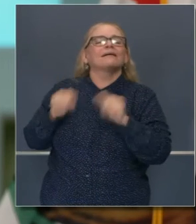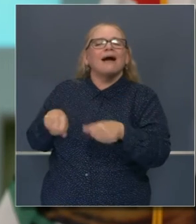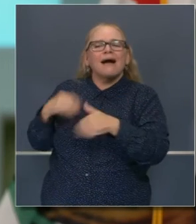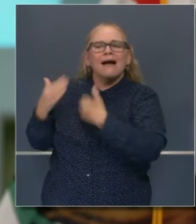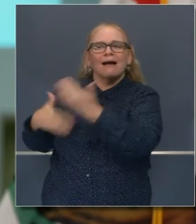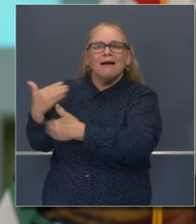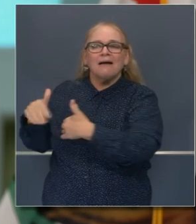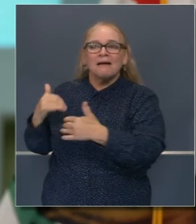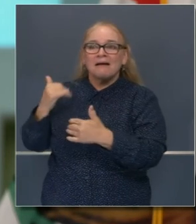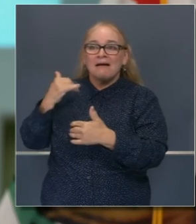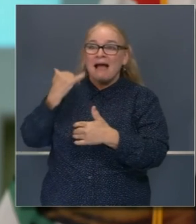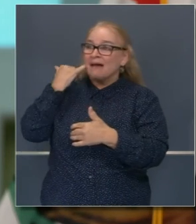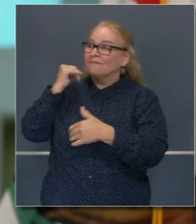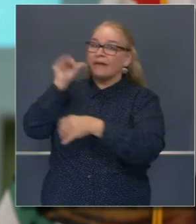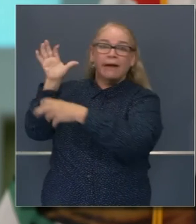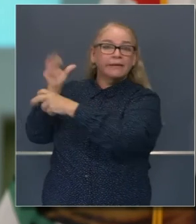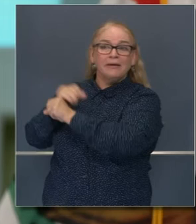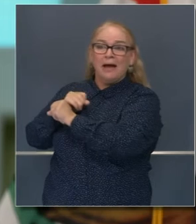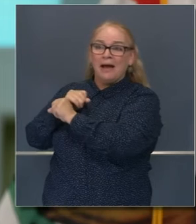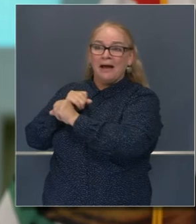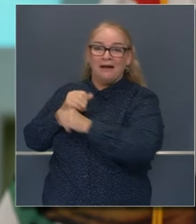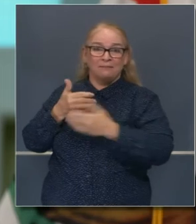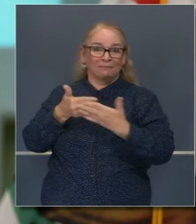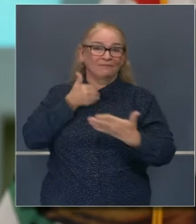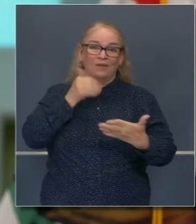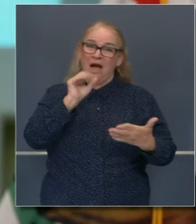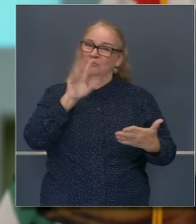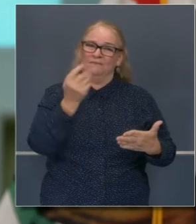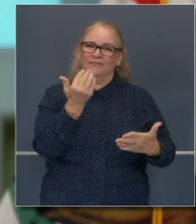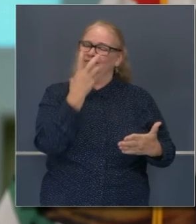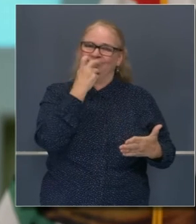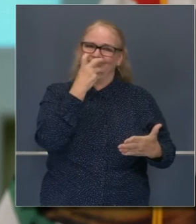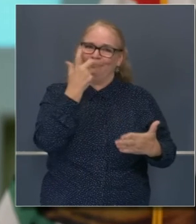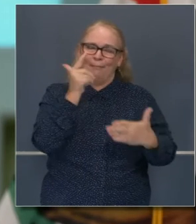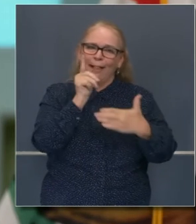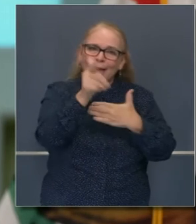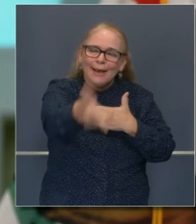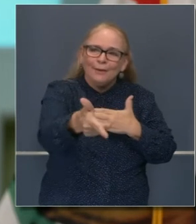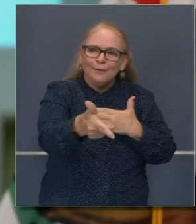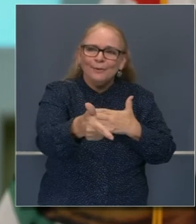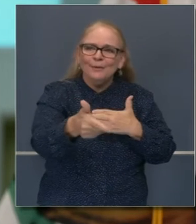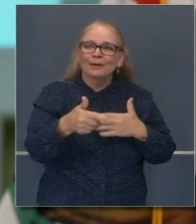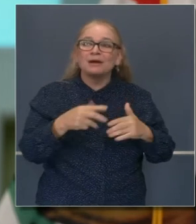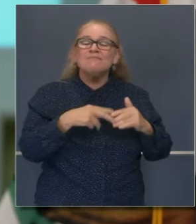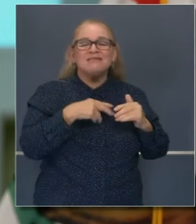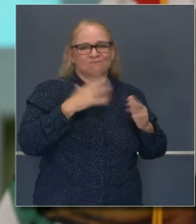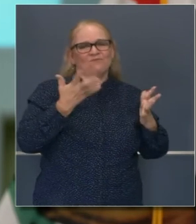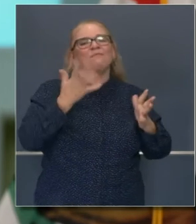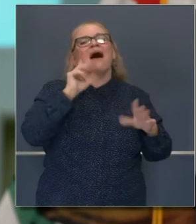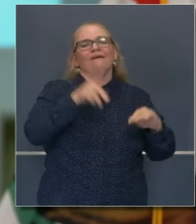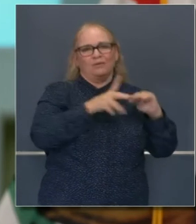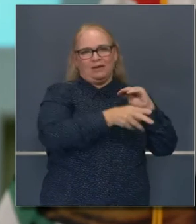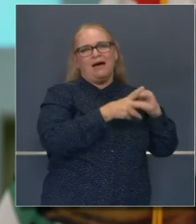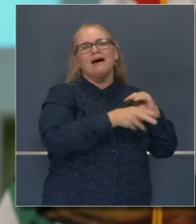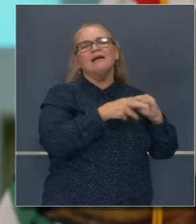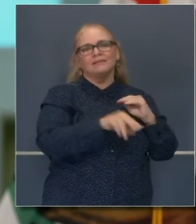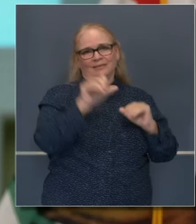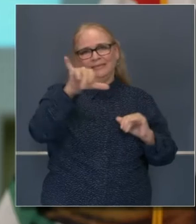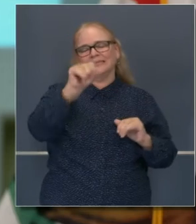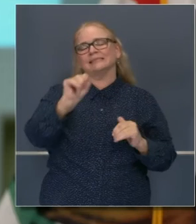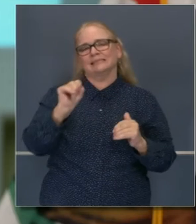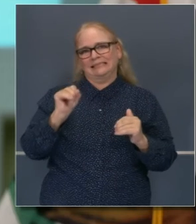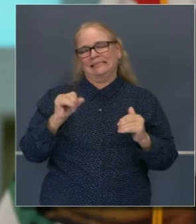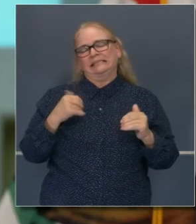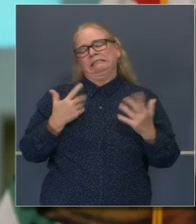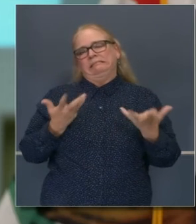esto tal vez no ocurra antes del 15 de octubre, pero ya veremos. Así que estos cortes seguirán en efecto. Me parece que